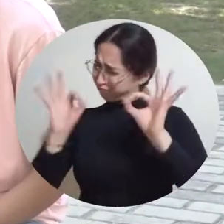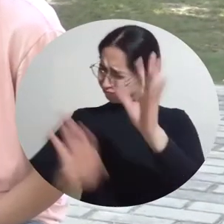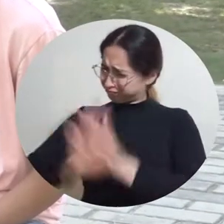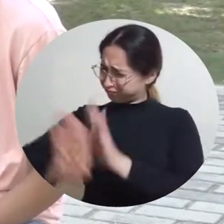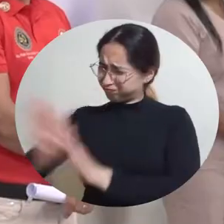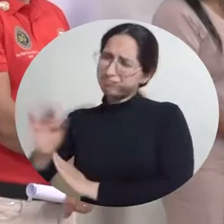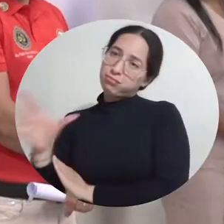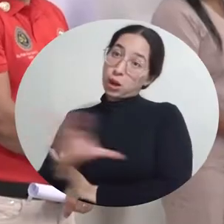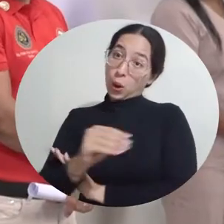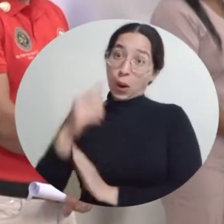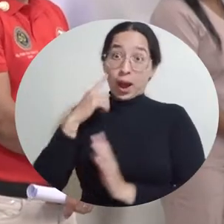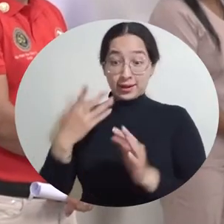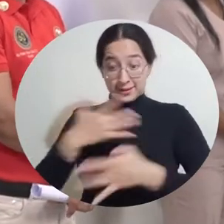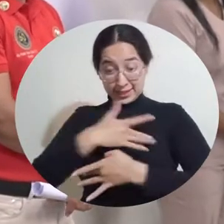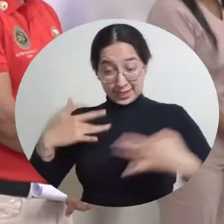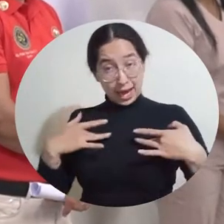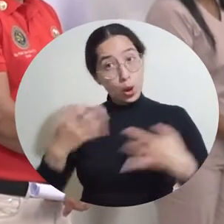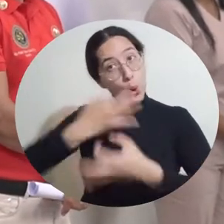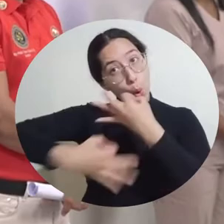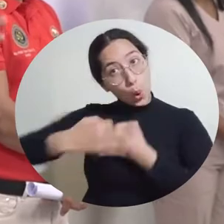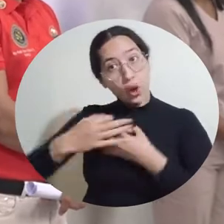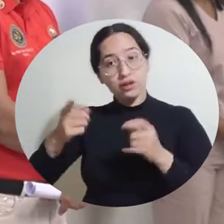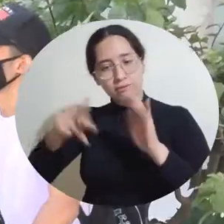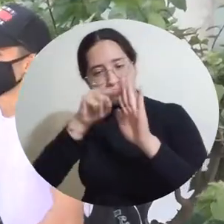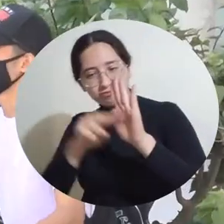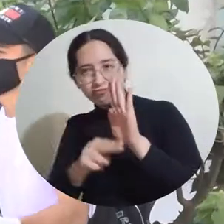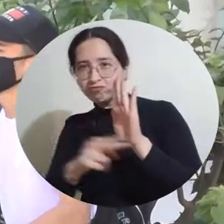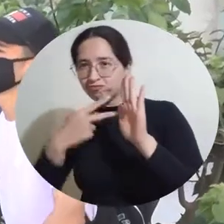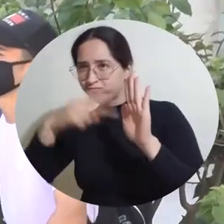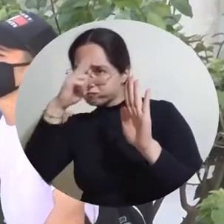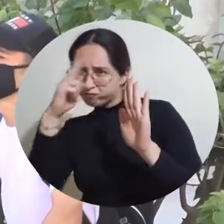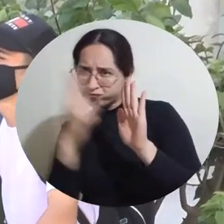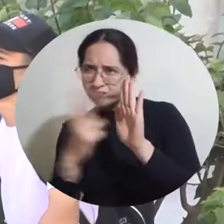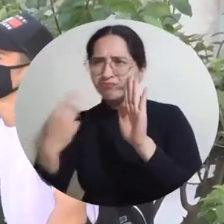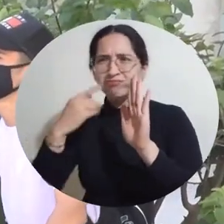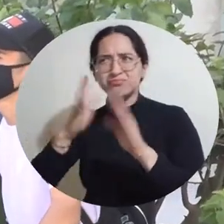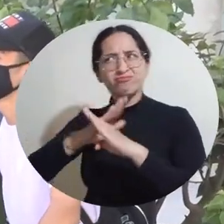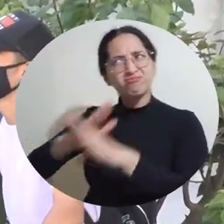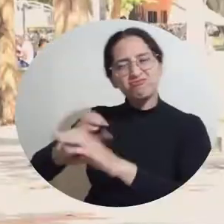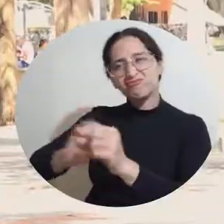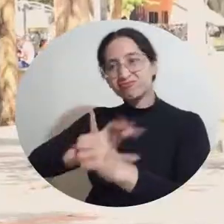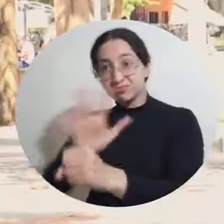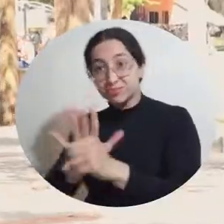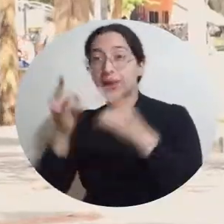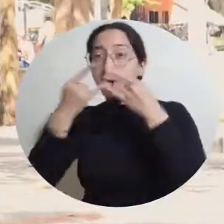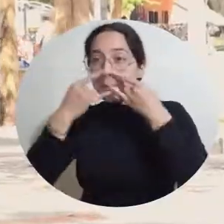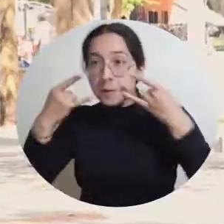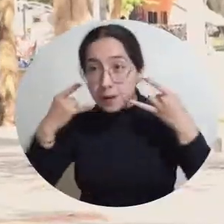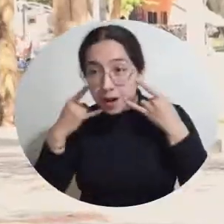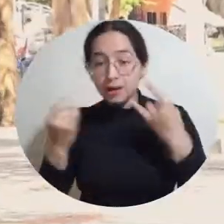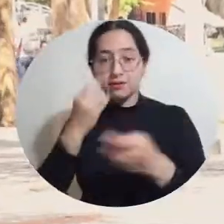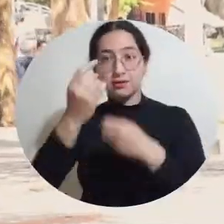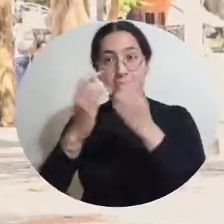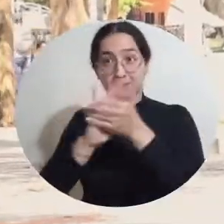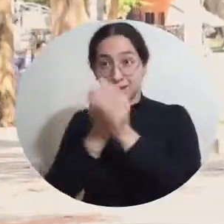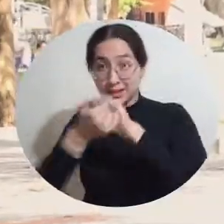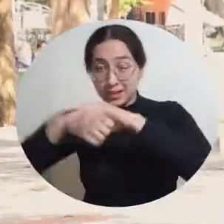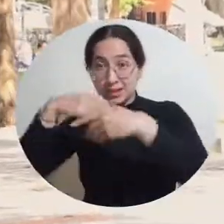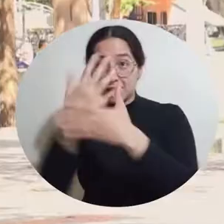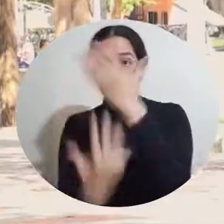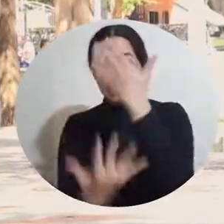A seguir cuidando nuestra salud, manteniendo las normas de bioseguridad, el uso del tapabocas en los salones de clases, el lavado de manos,